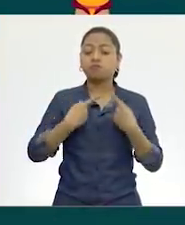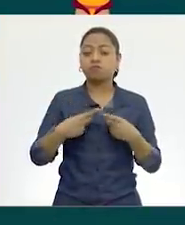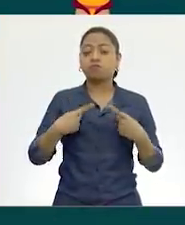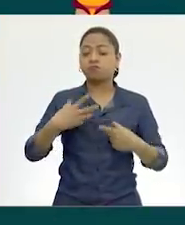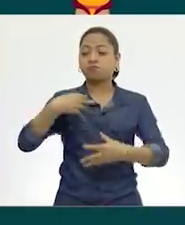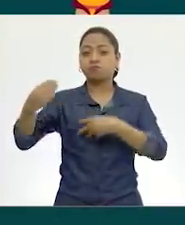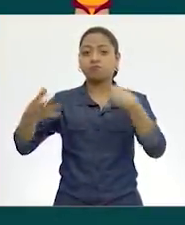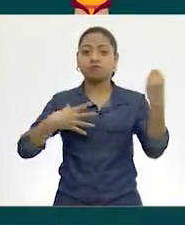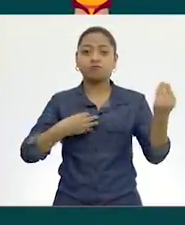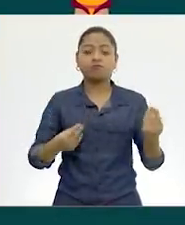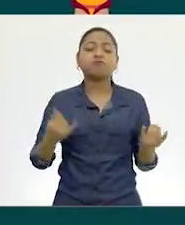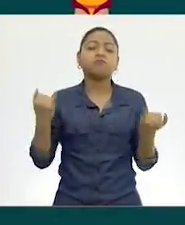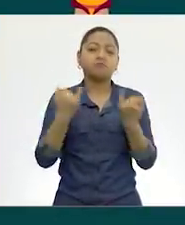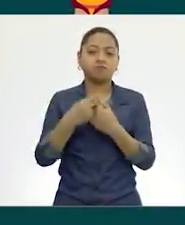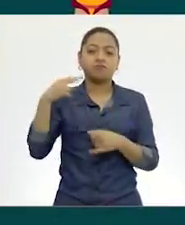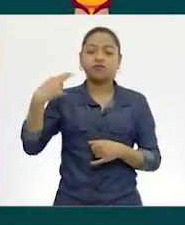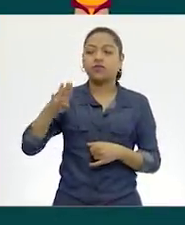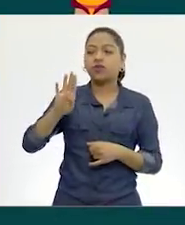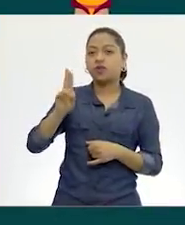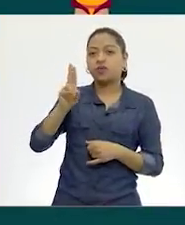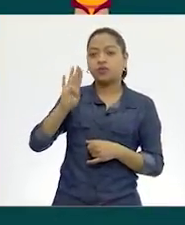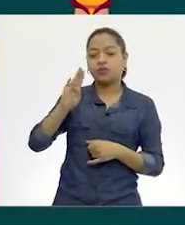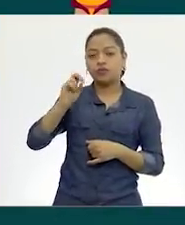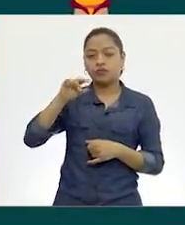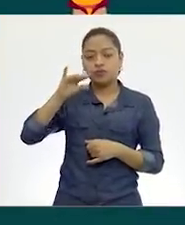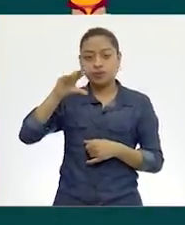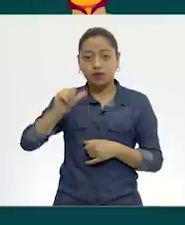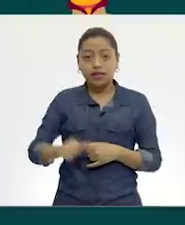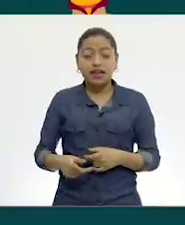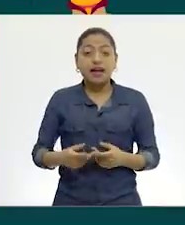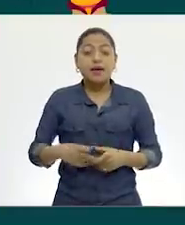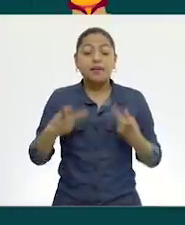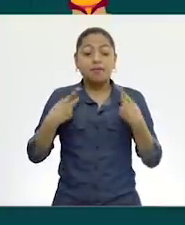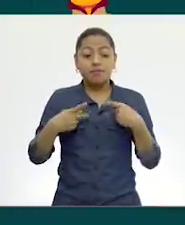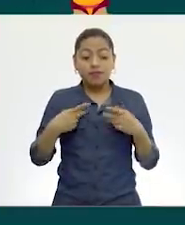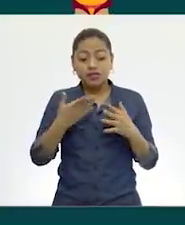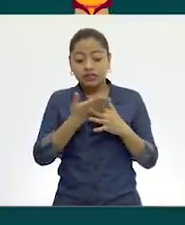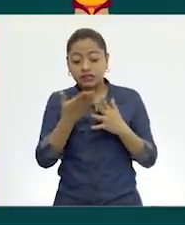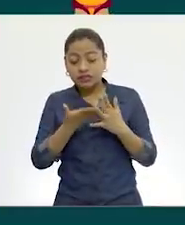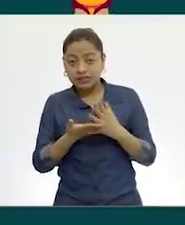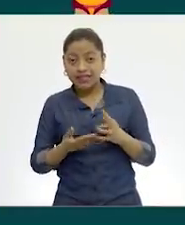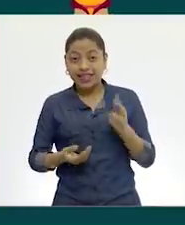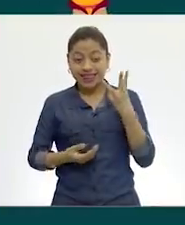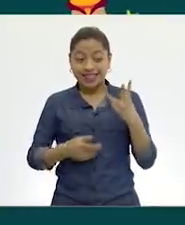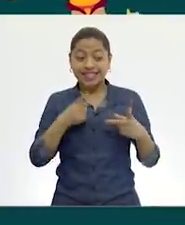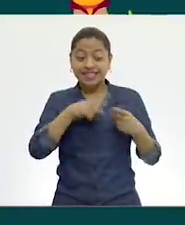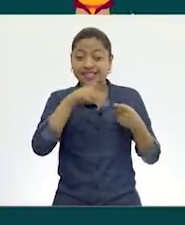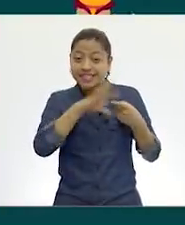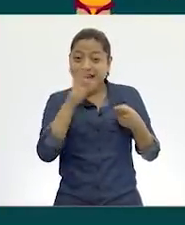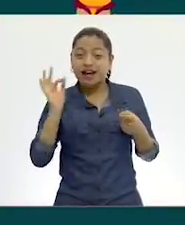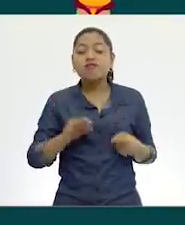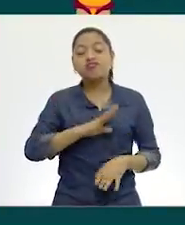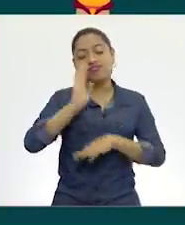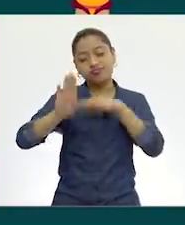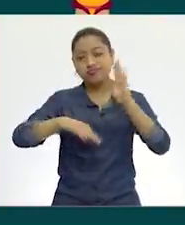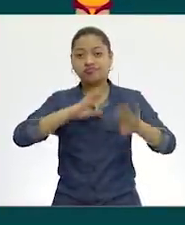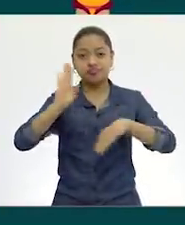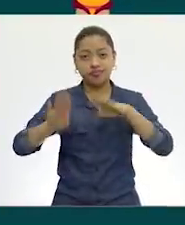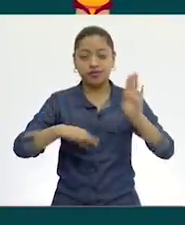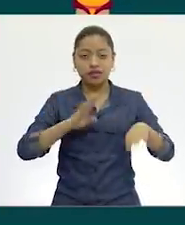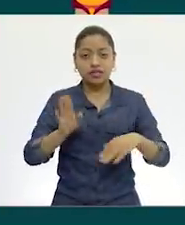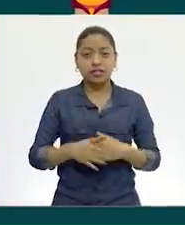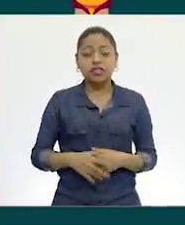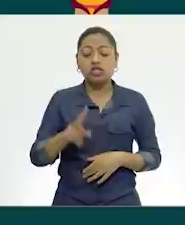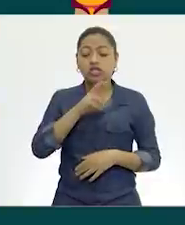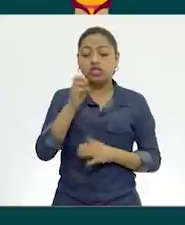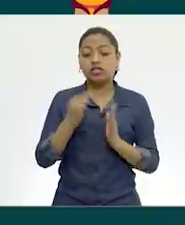también conocida como bubónica, que mató a un tercio de la población. En el siglo XIV, alrededor de 200 millones de